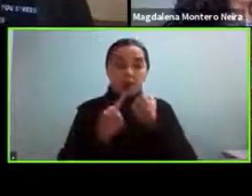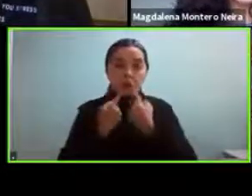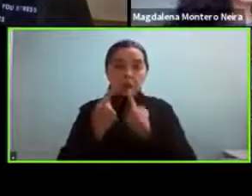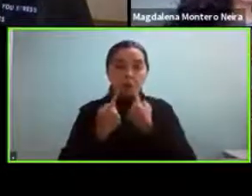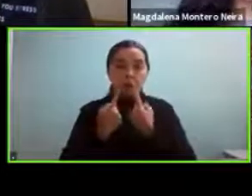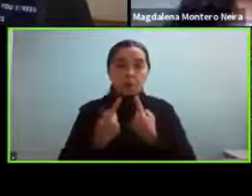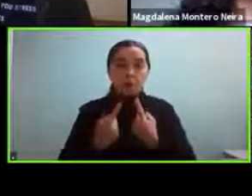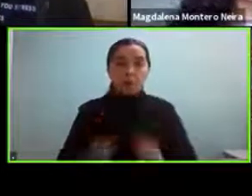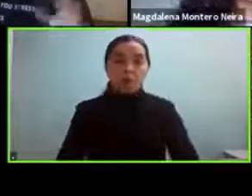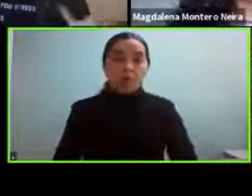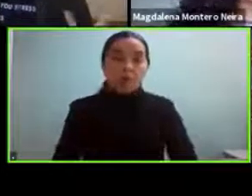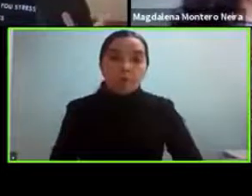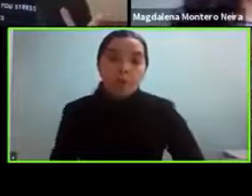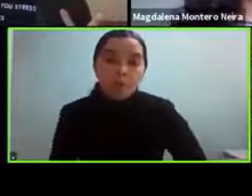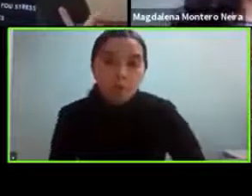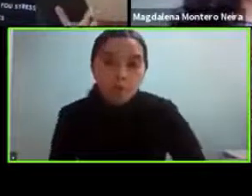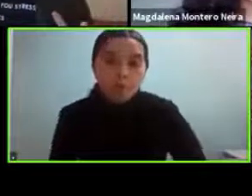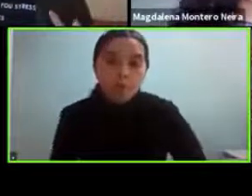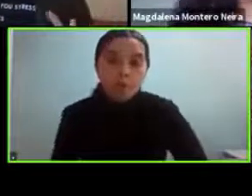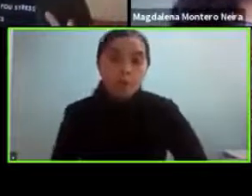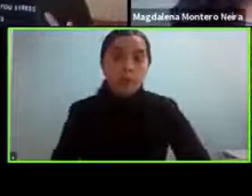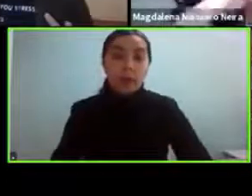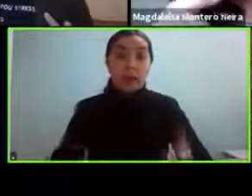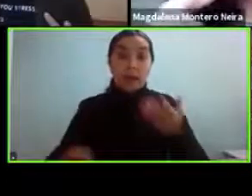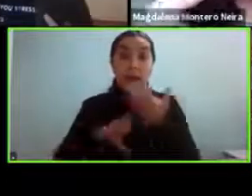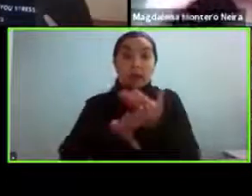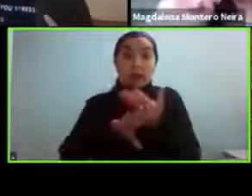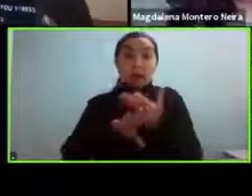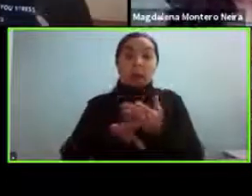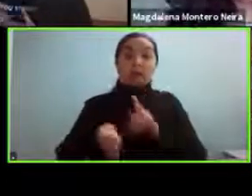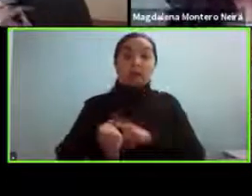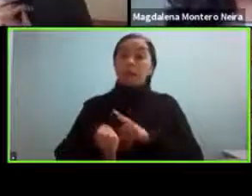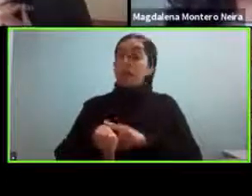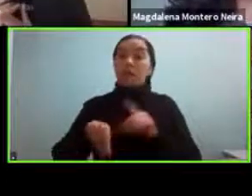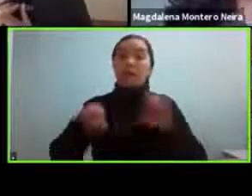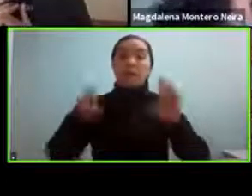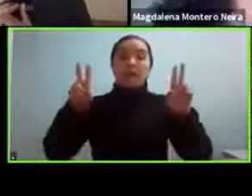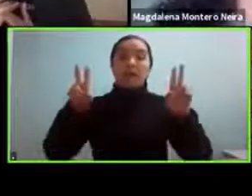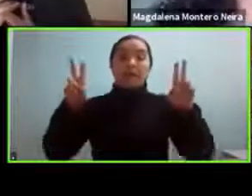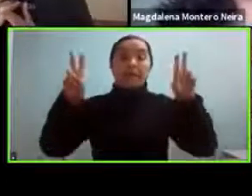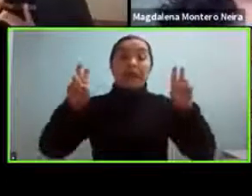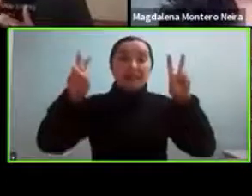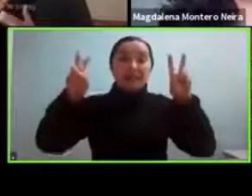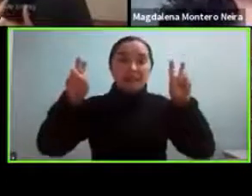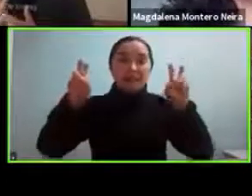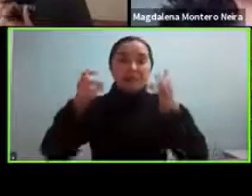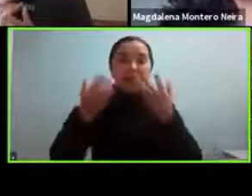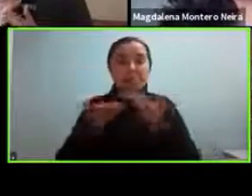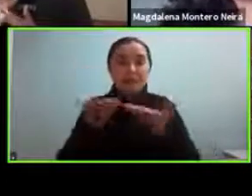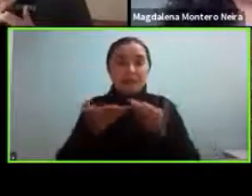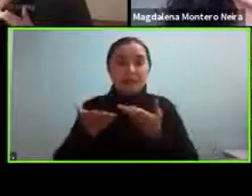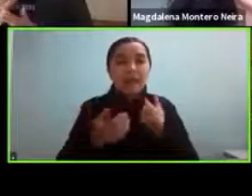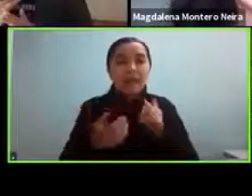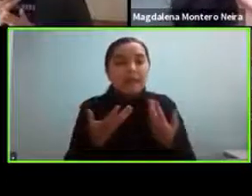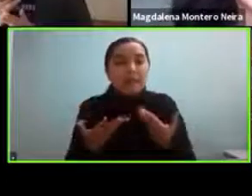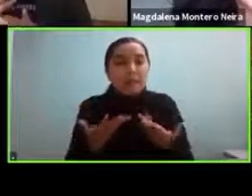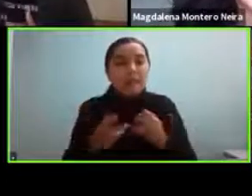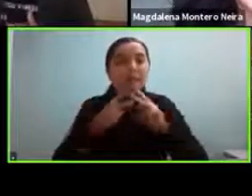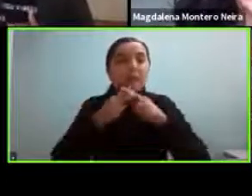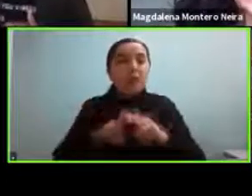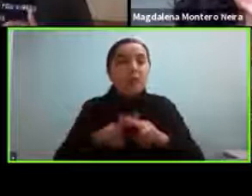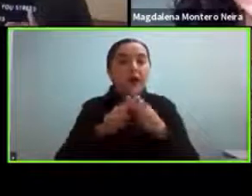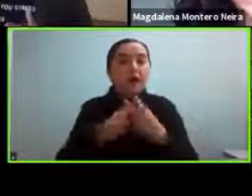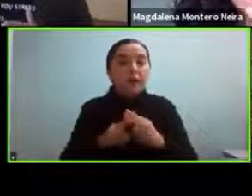creo que hay varios temas bien importantes que estuvimos discutiendo hay una sobre qué pasa con las herramientas diagnósticas